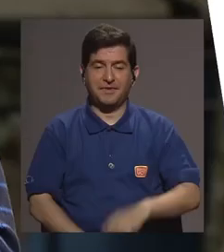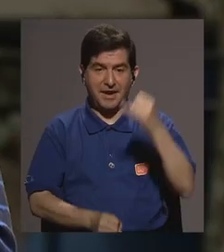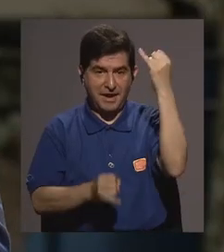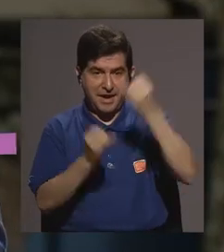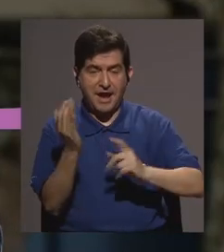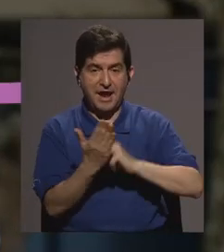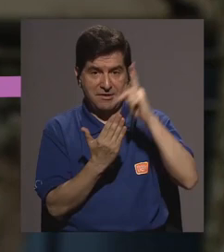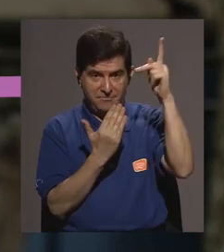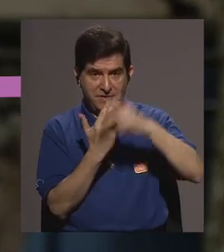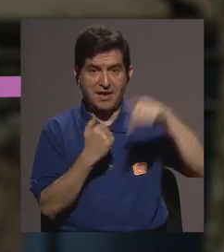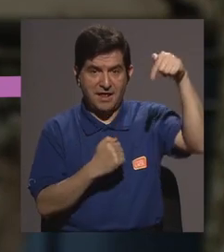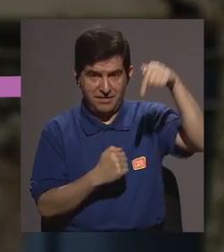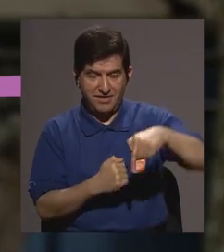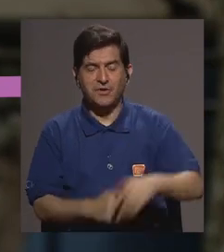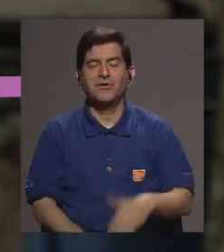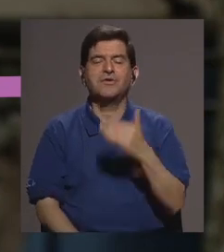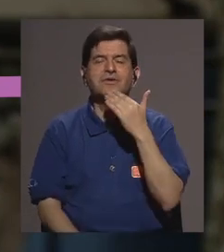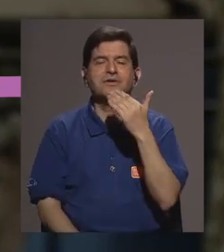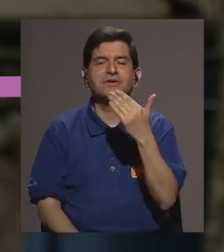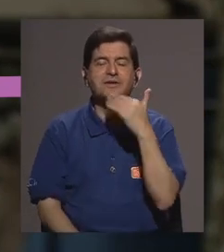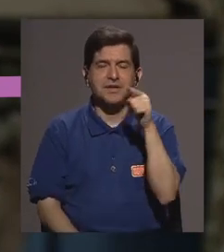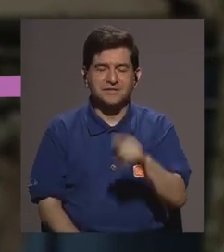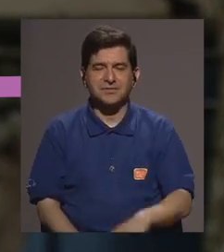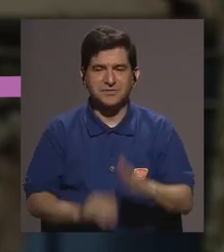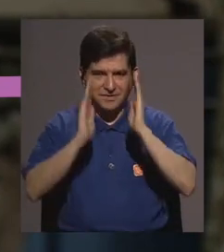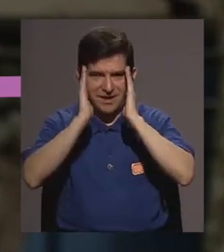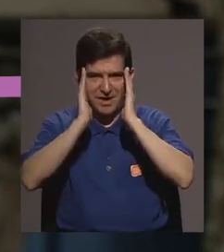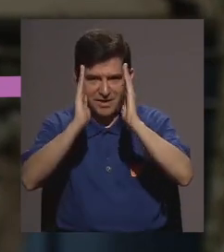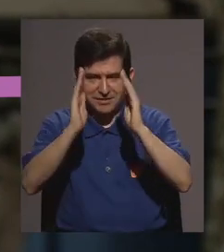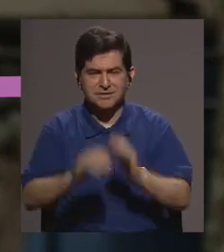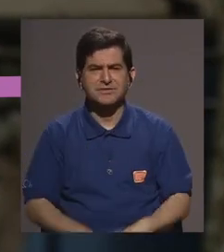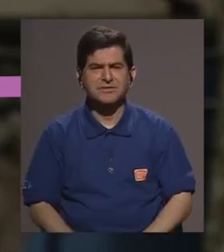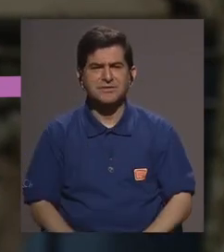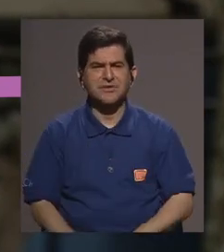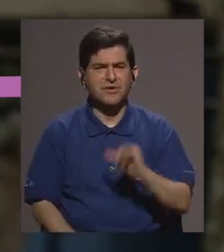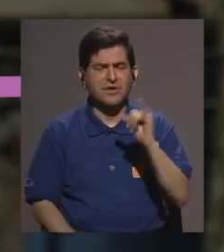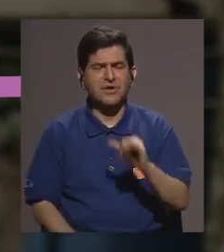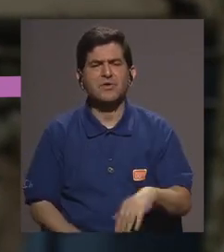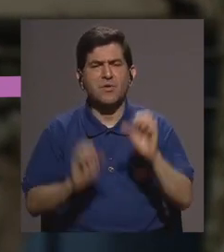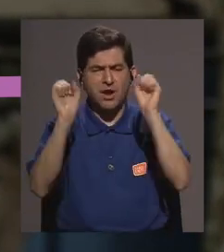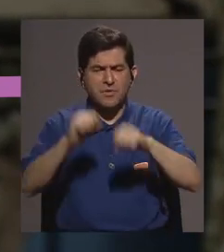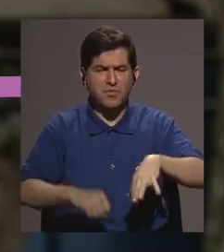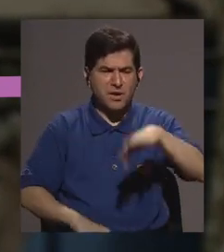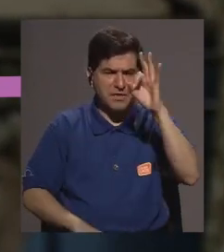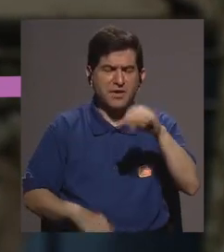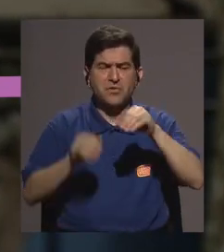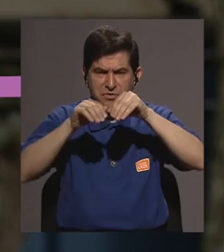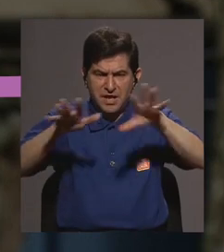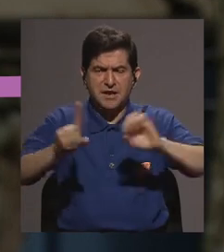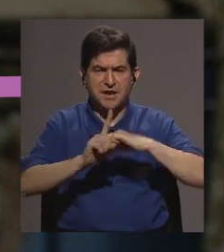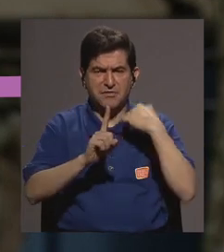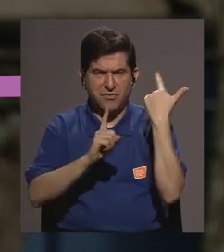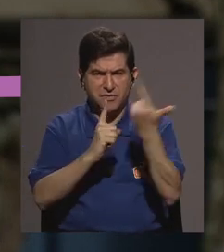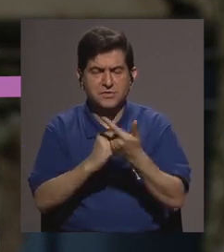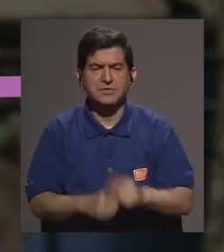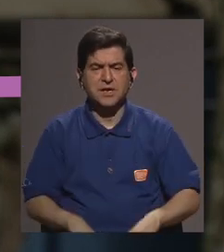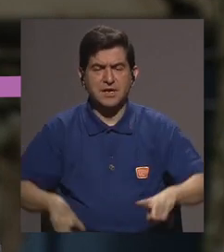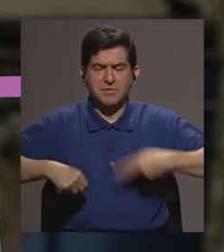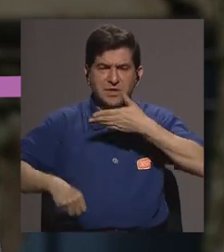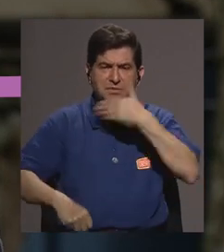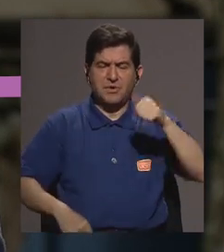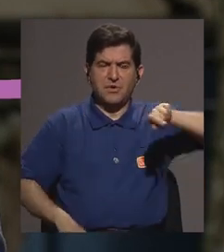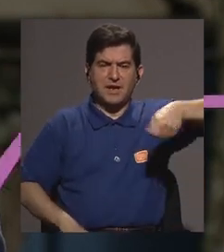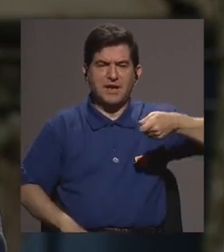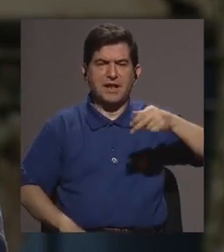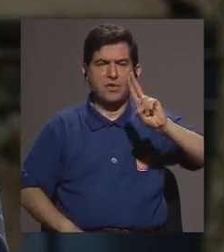con esto hemos llegado al final de nuestro programa agradeciendo su permanencia e instándolo a que nos pueda encontrar en nuestras redes sociales vivir